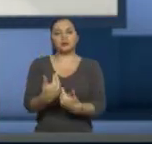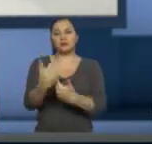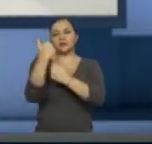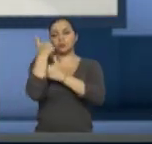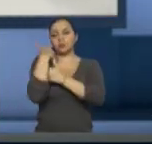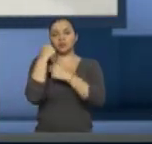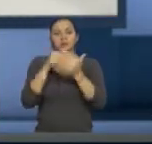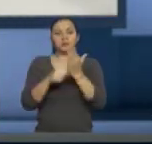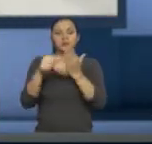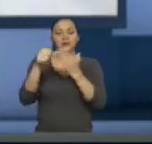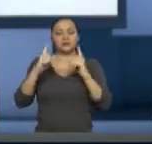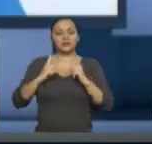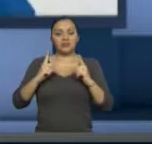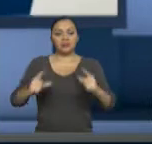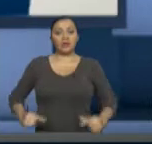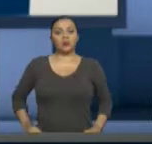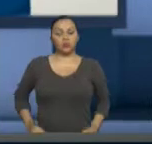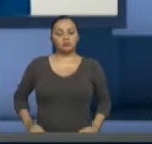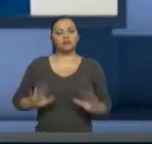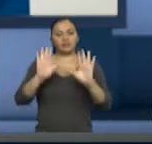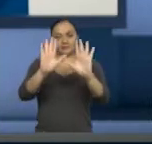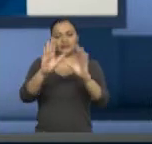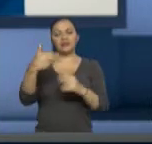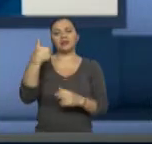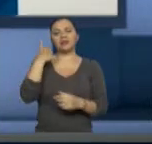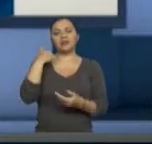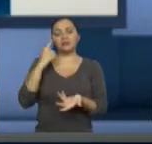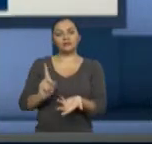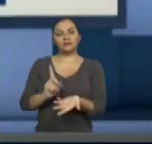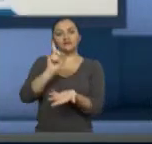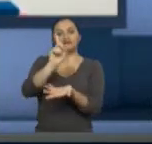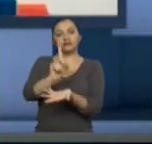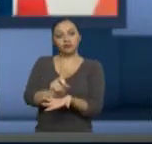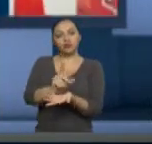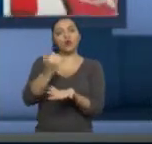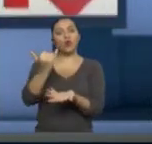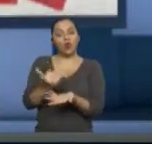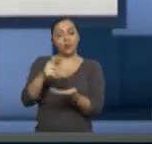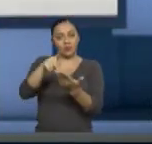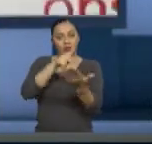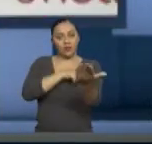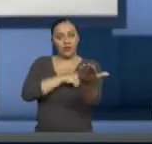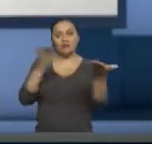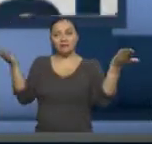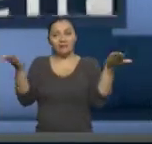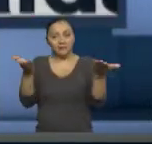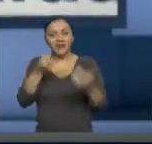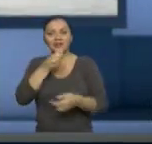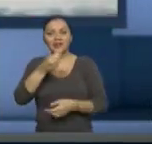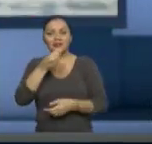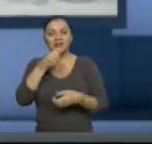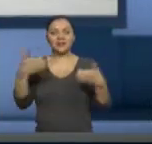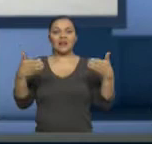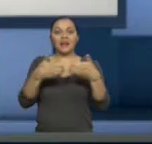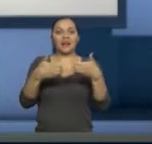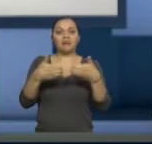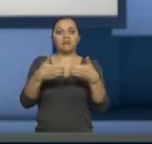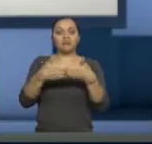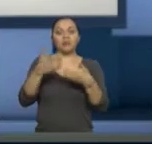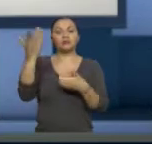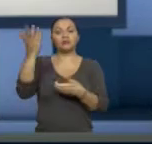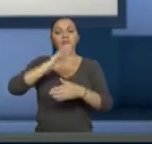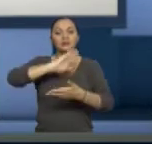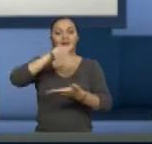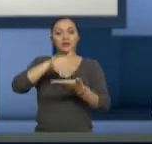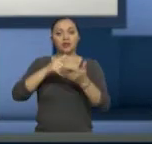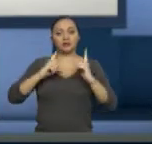Ministerio de Salud Pública en nuestro país, contamos con la presencia en Construyendo Igualdad del equipo de calificación de discapacidad del Centro de Salud